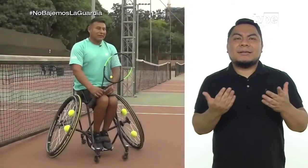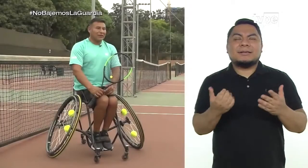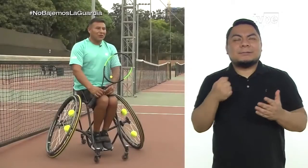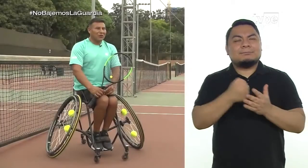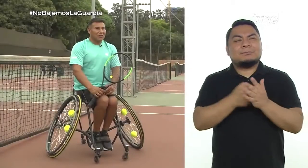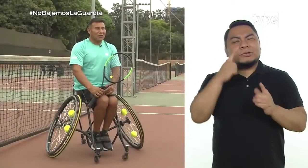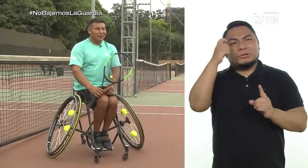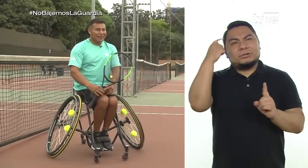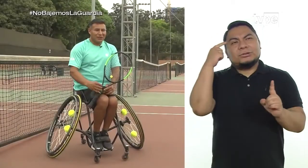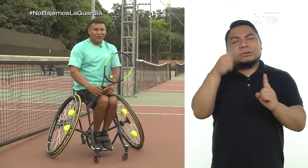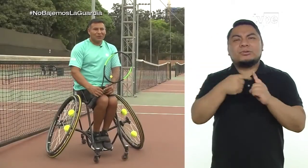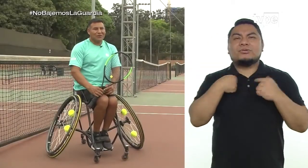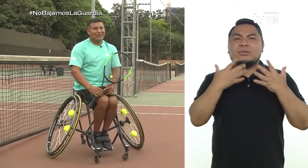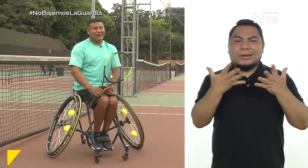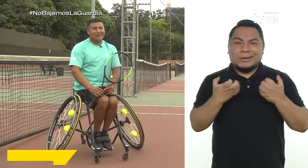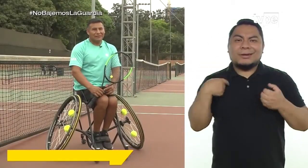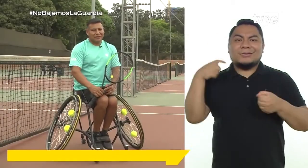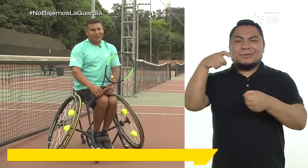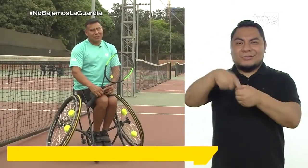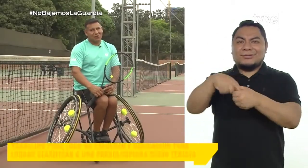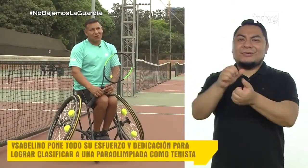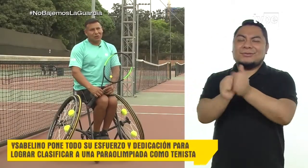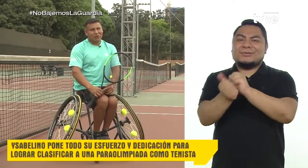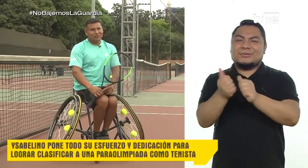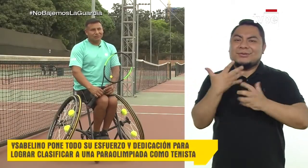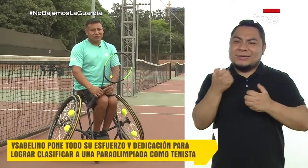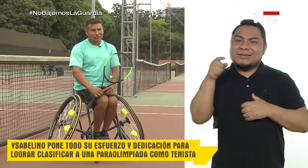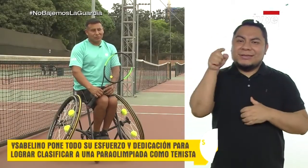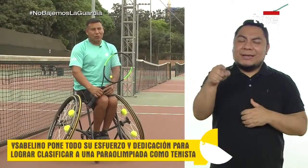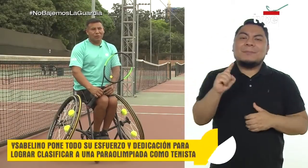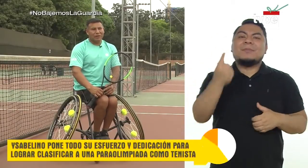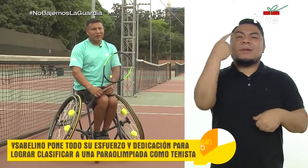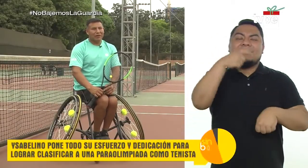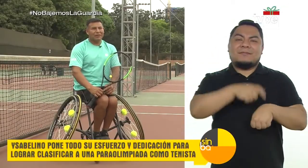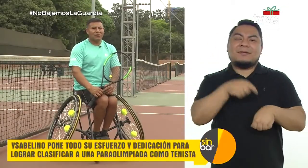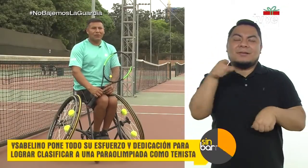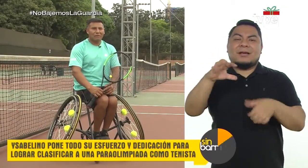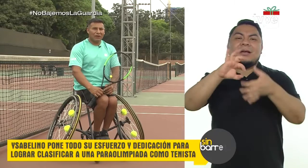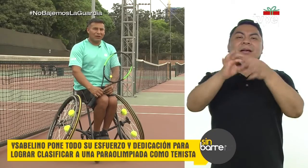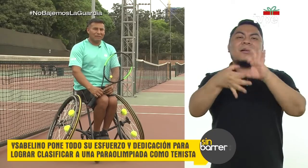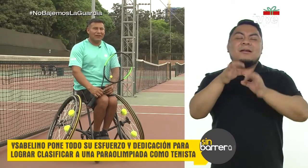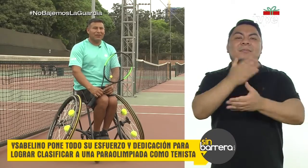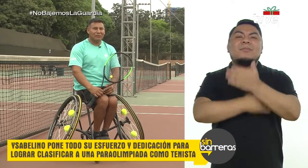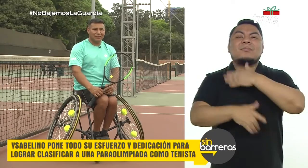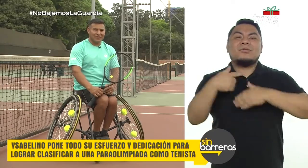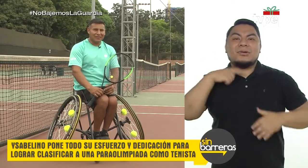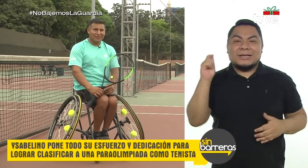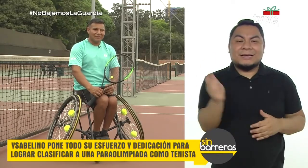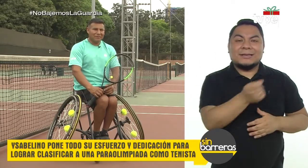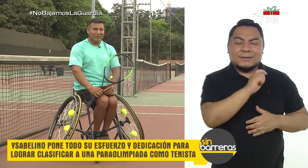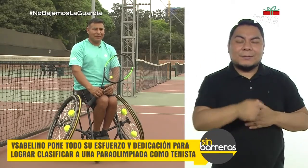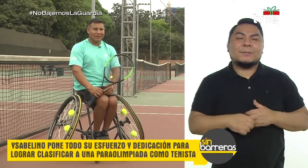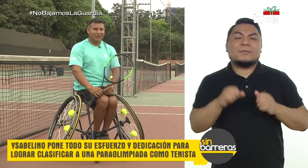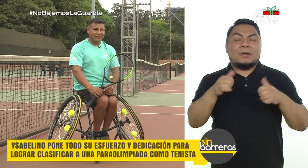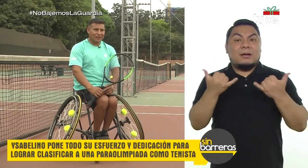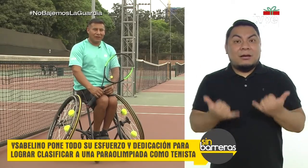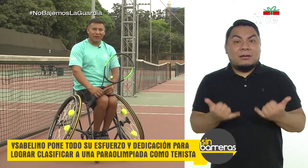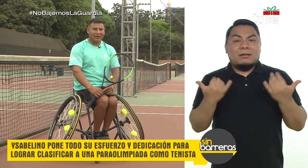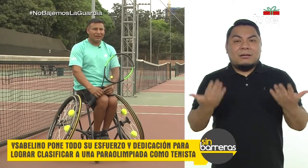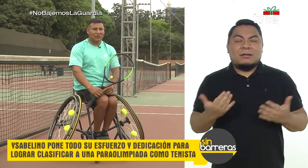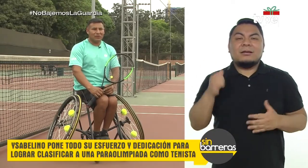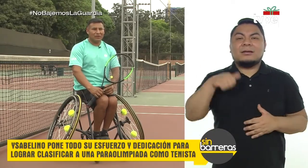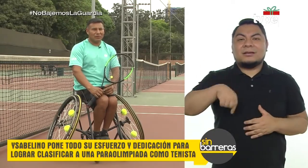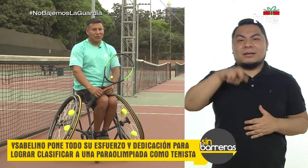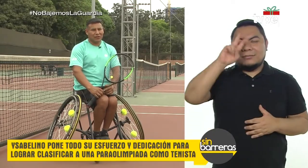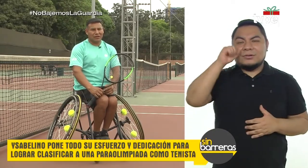tengo, quiero yo clasificar como por primera vez a una paraolimpiada como tenista, que